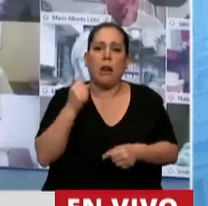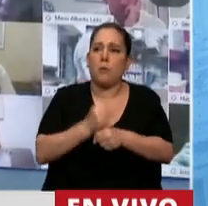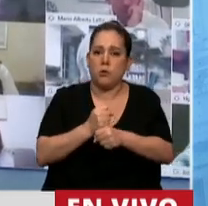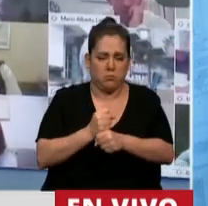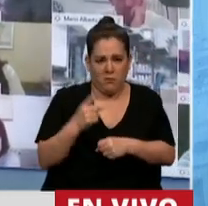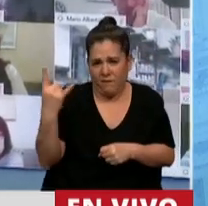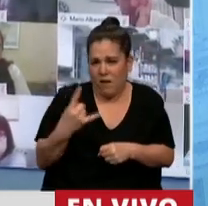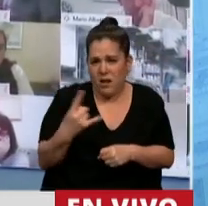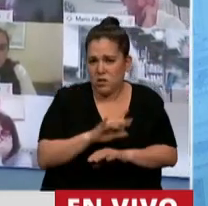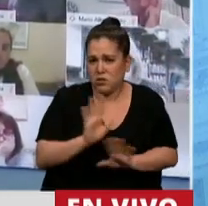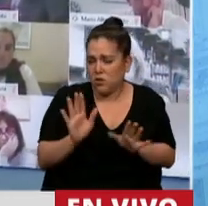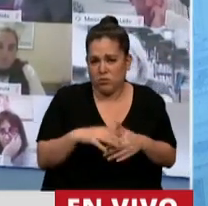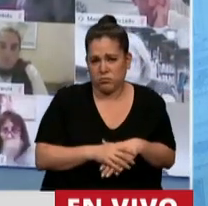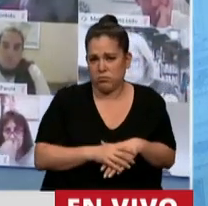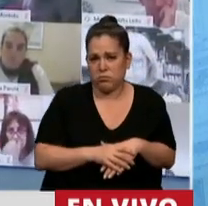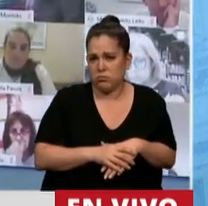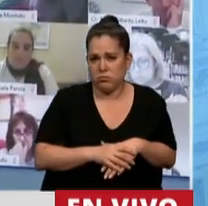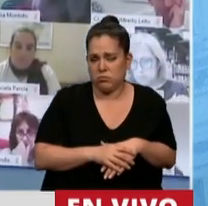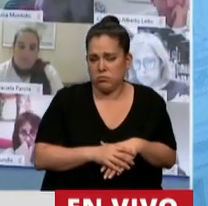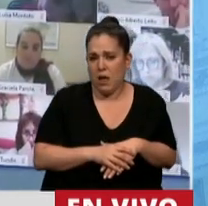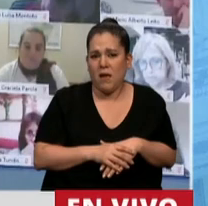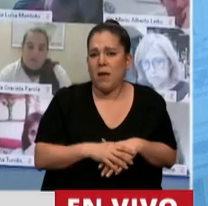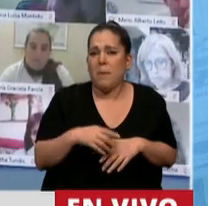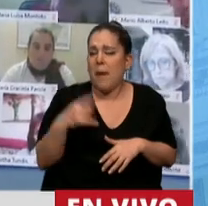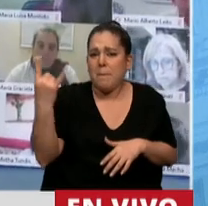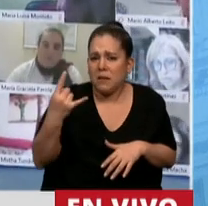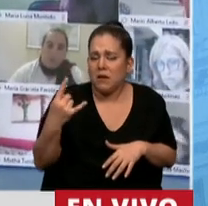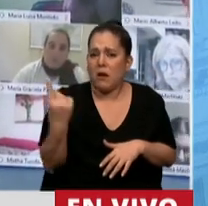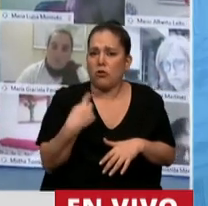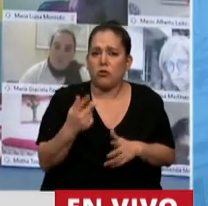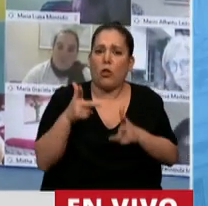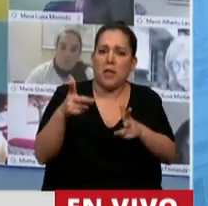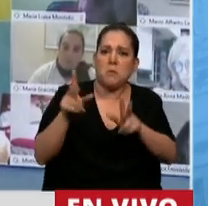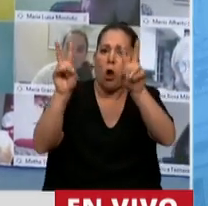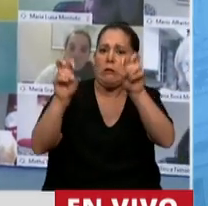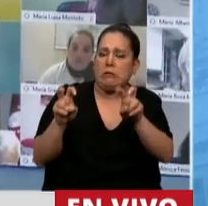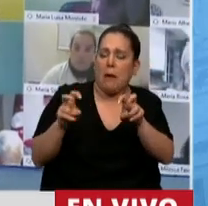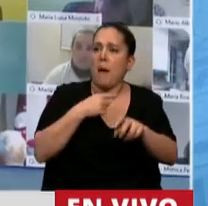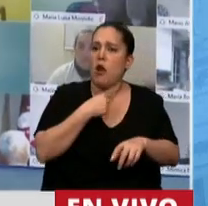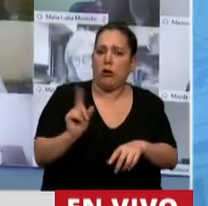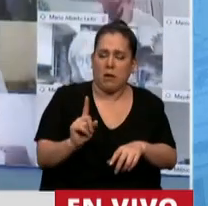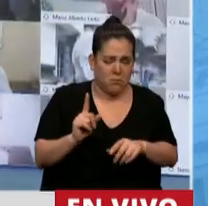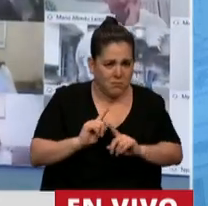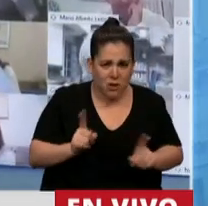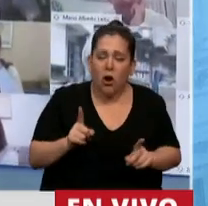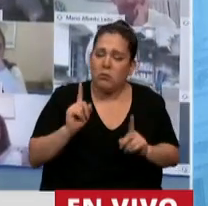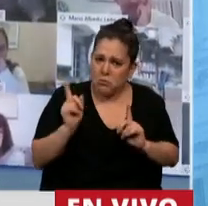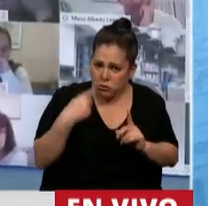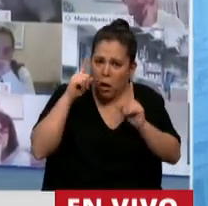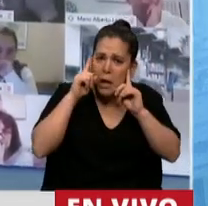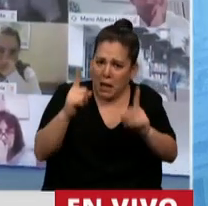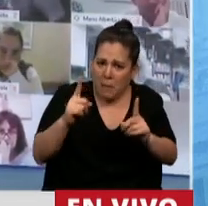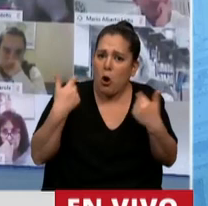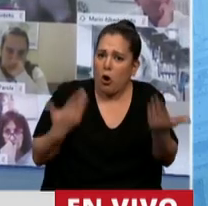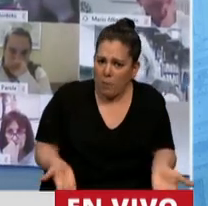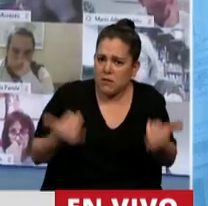Es absolutamente falso que nosotros queremos condicionar los temas. claramente nosotros sí creemos y estamos